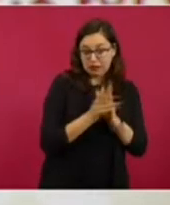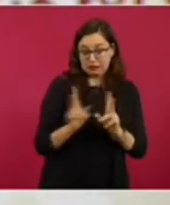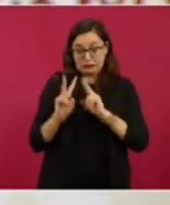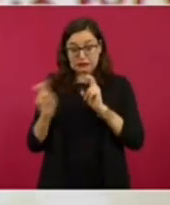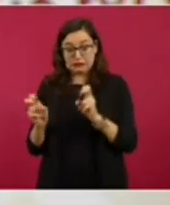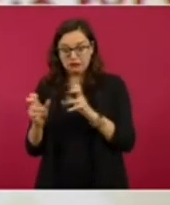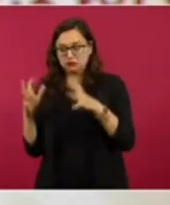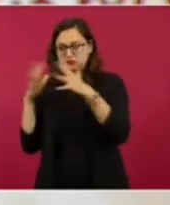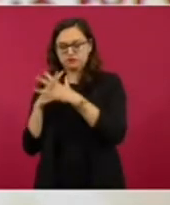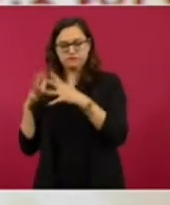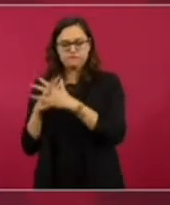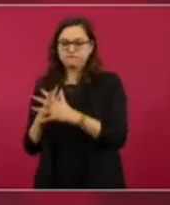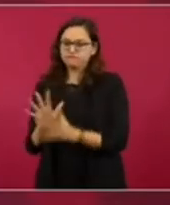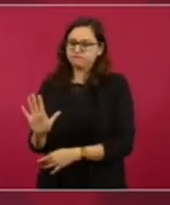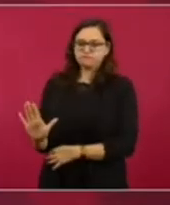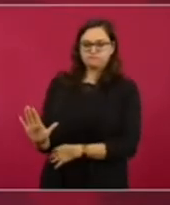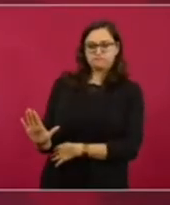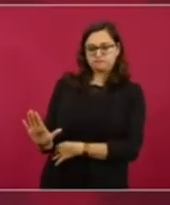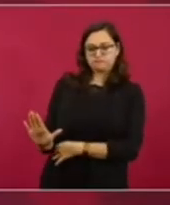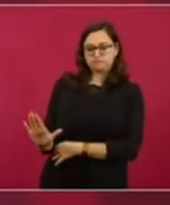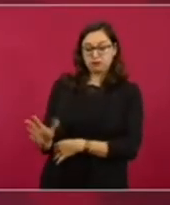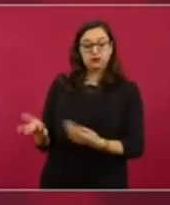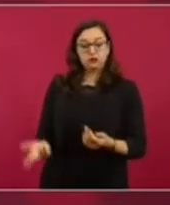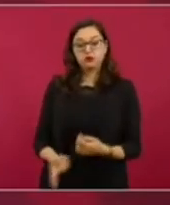México ha sido muy clara en todos los ámbitos.